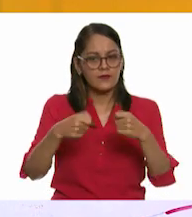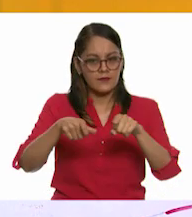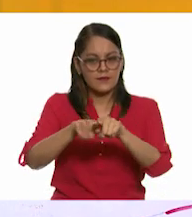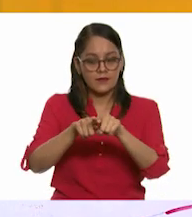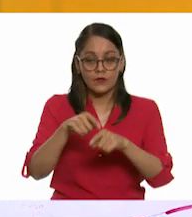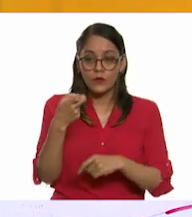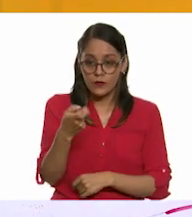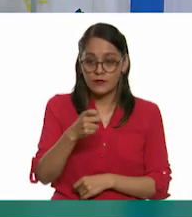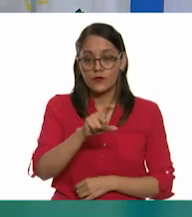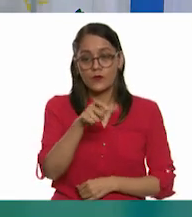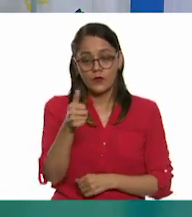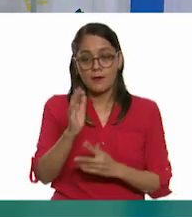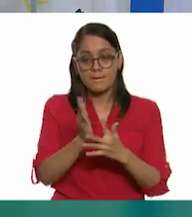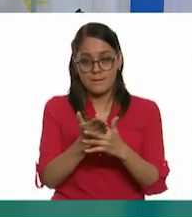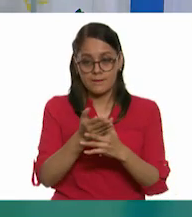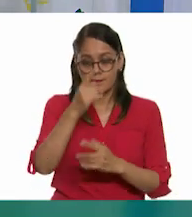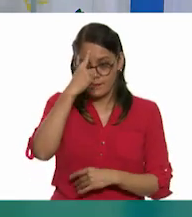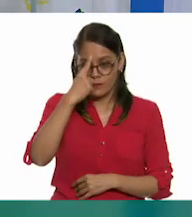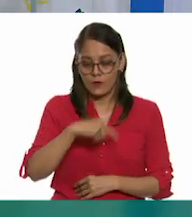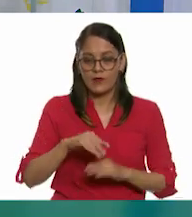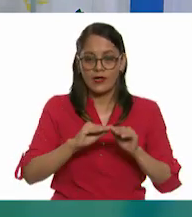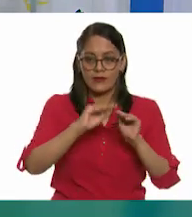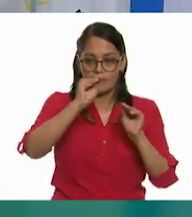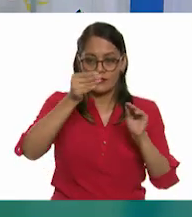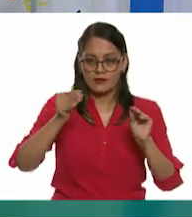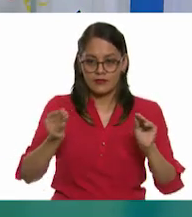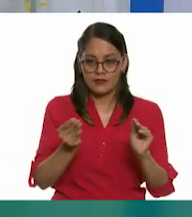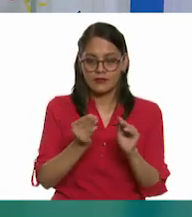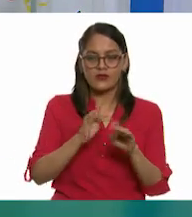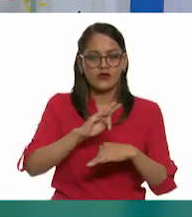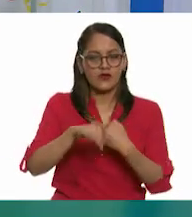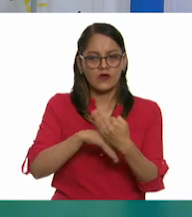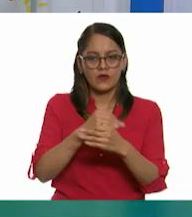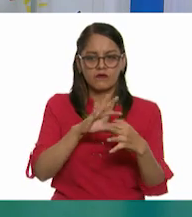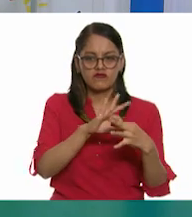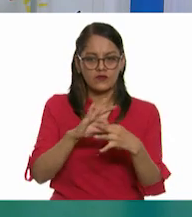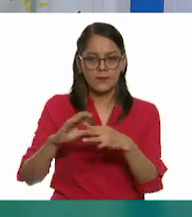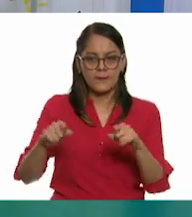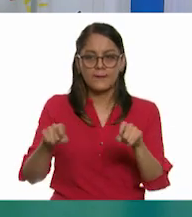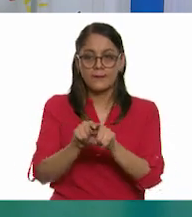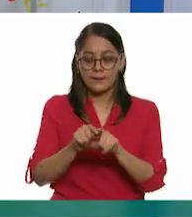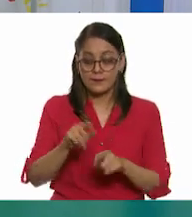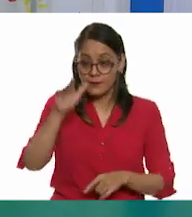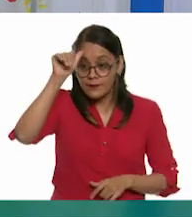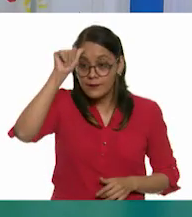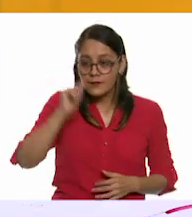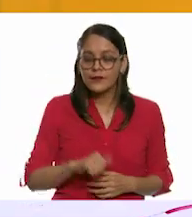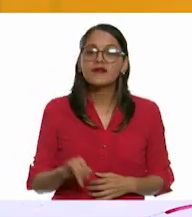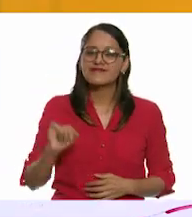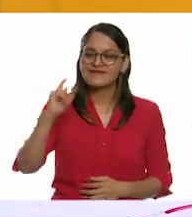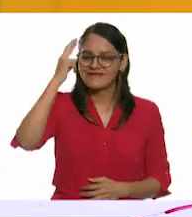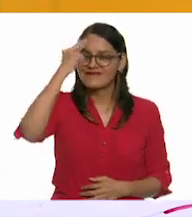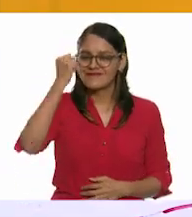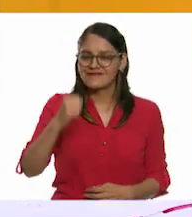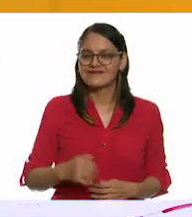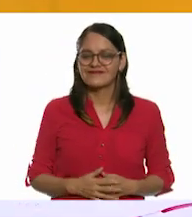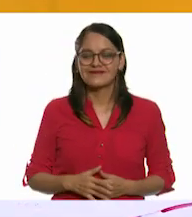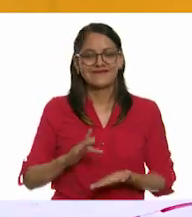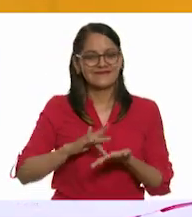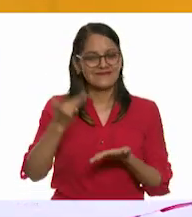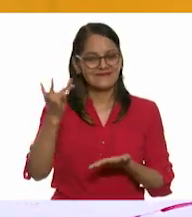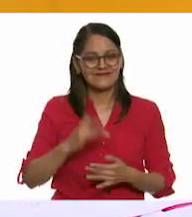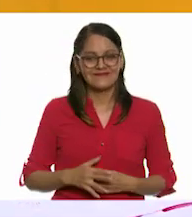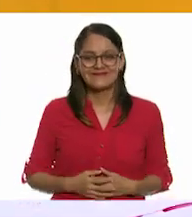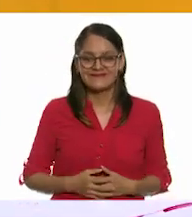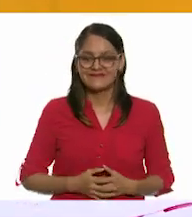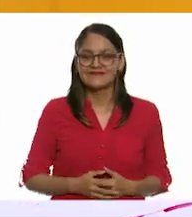lo que la otra mitad es apta para que ocupan o quepan todos los segmentos. Ah, sí, tienes razón, maestro. Gracias.